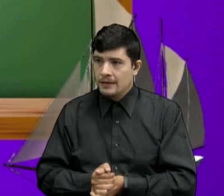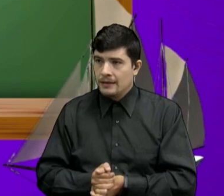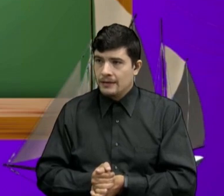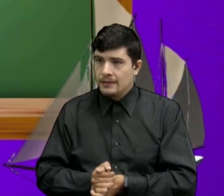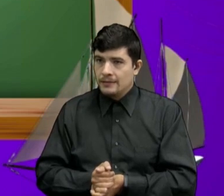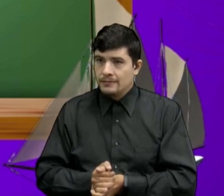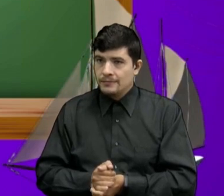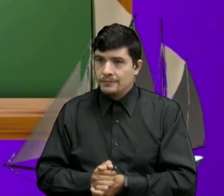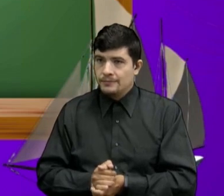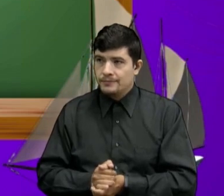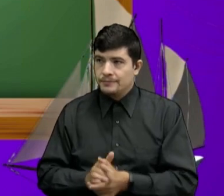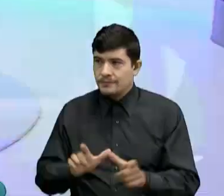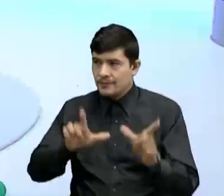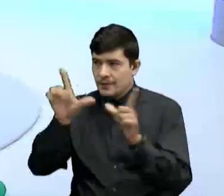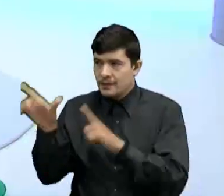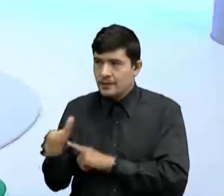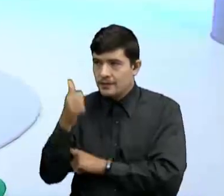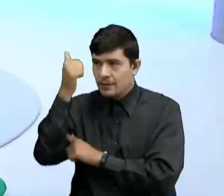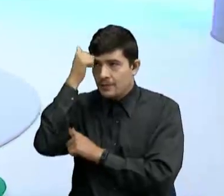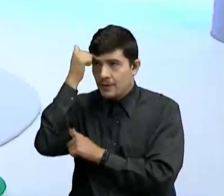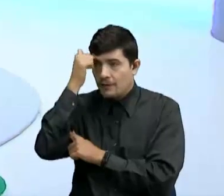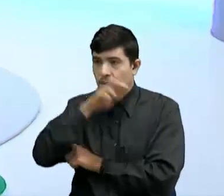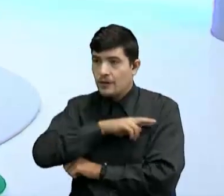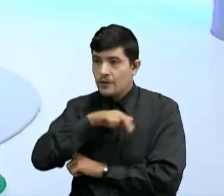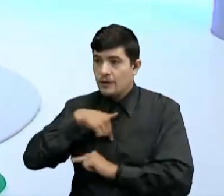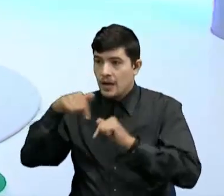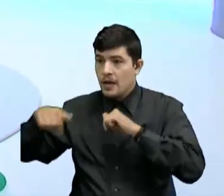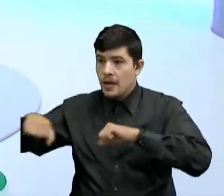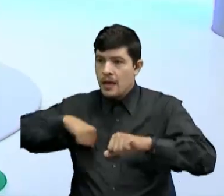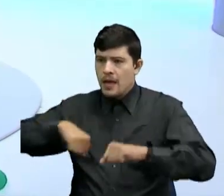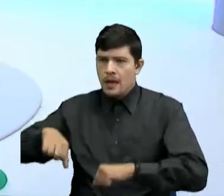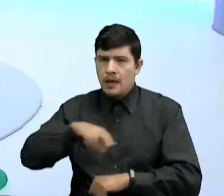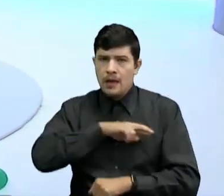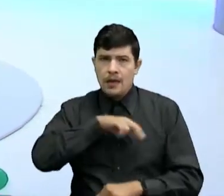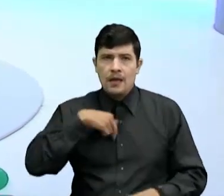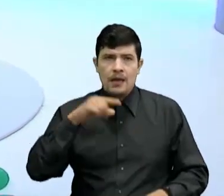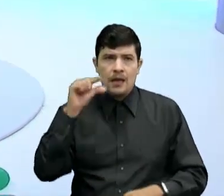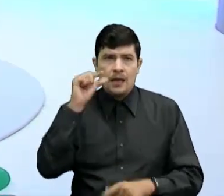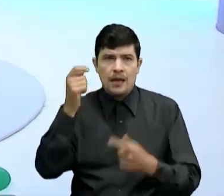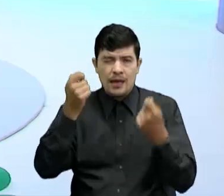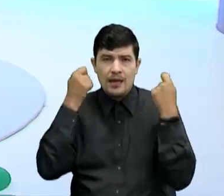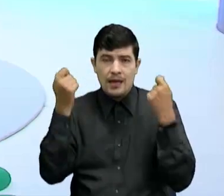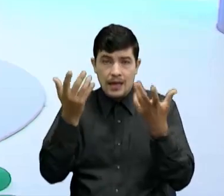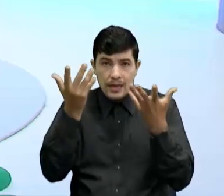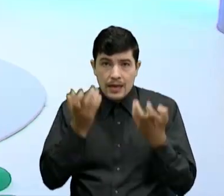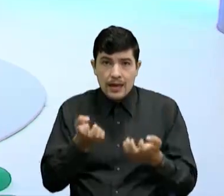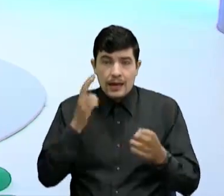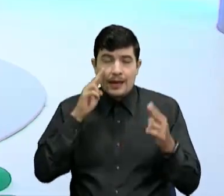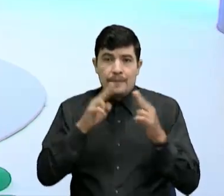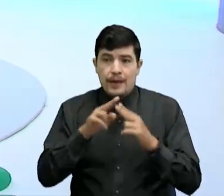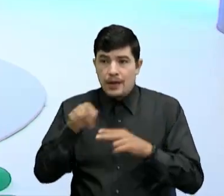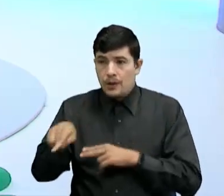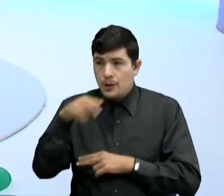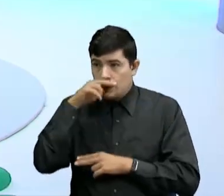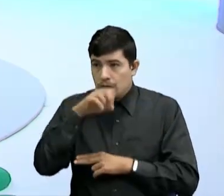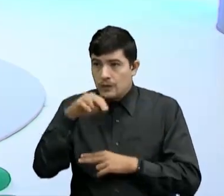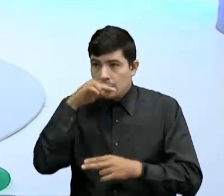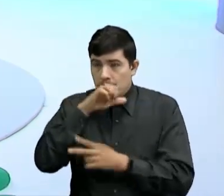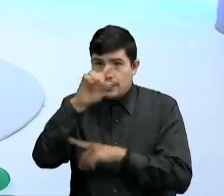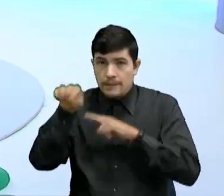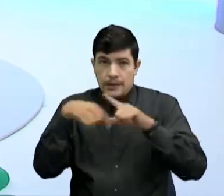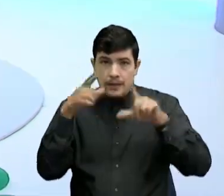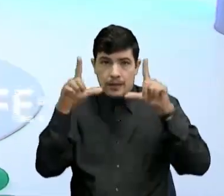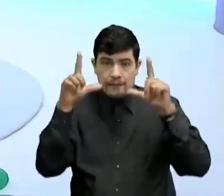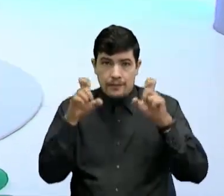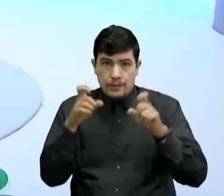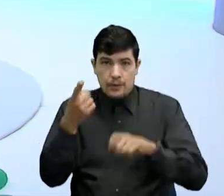tan activos El día de hoy Que a continuación No vamos a ir A pausa comercial Queremos ver ya A los niños Que nos han enviado fotos Porque ojo Yo les